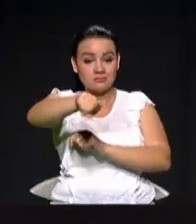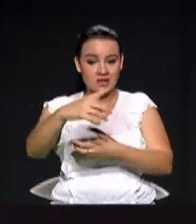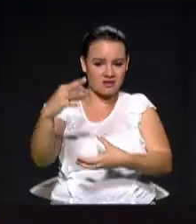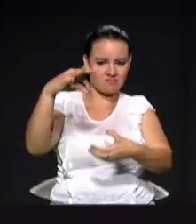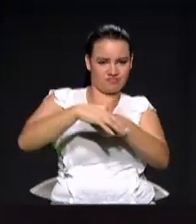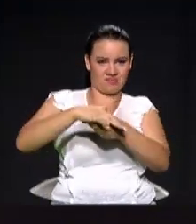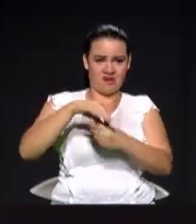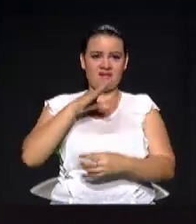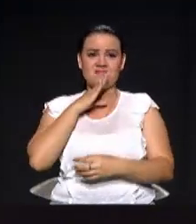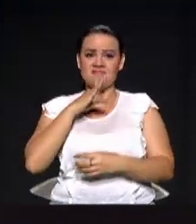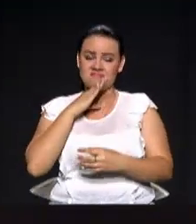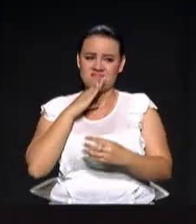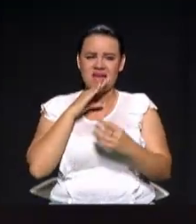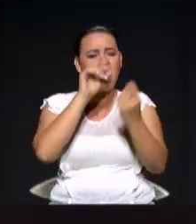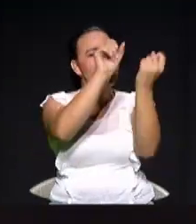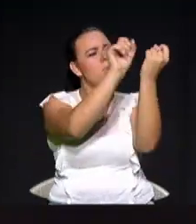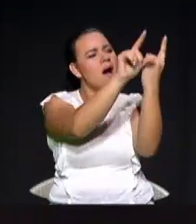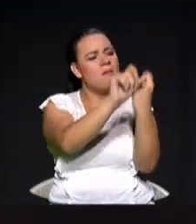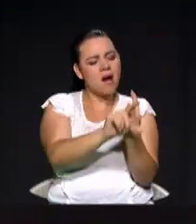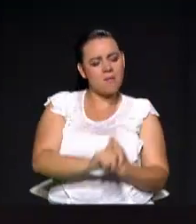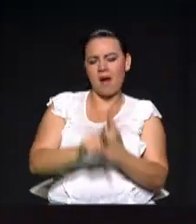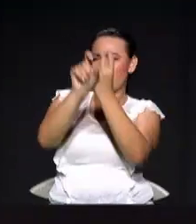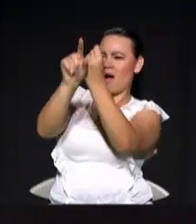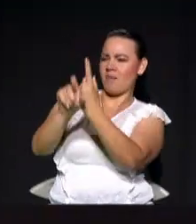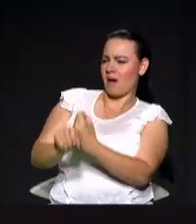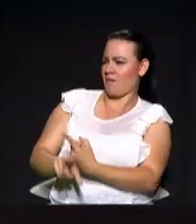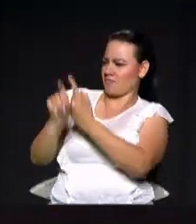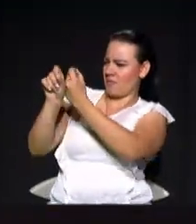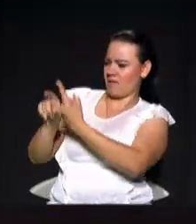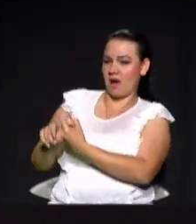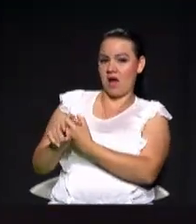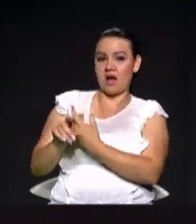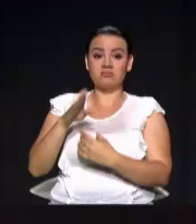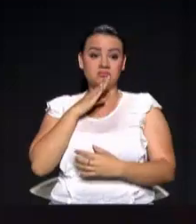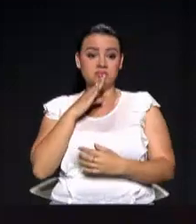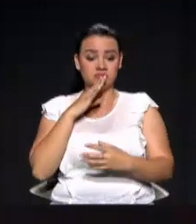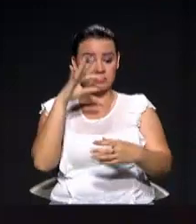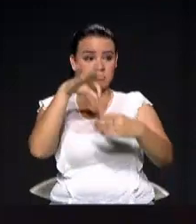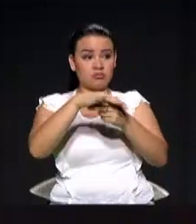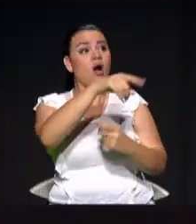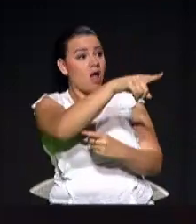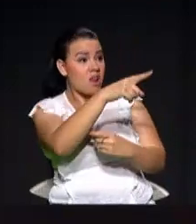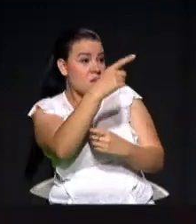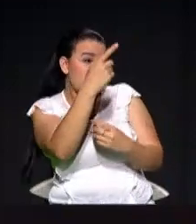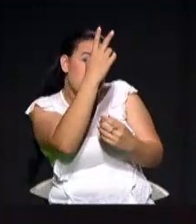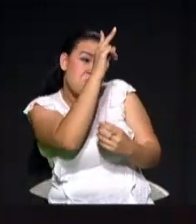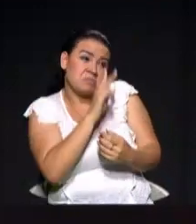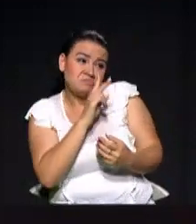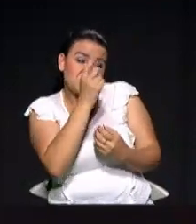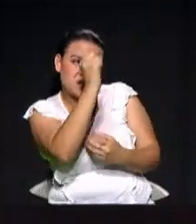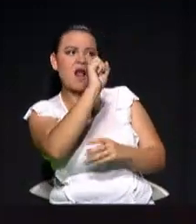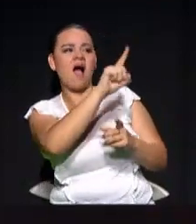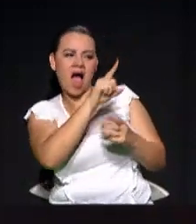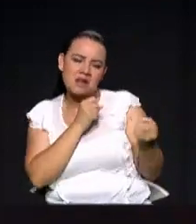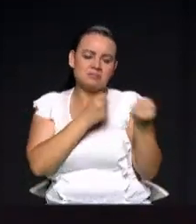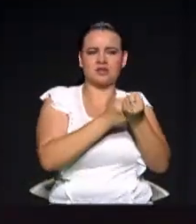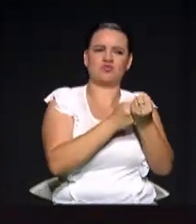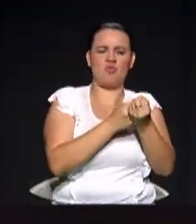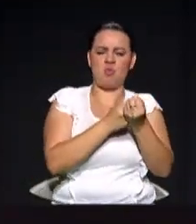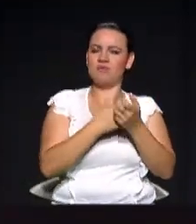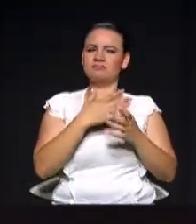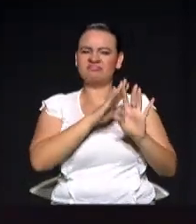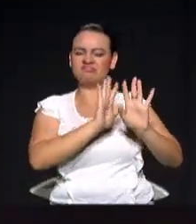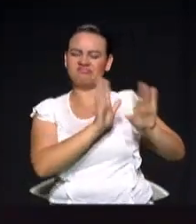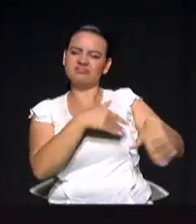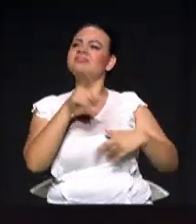encuestas. Hay que superar esta idea del voto útil de que hay que votar por el que va a ganar. No, hay que votar por el que nos convenza, por la mejor propuesta, por